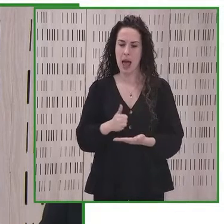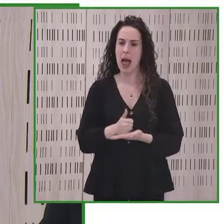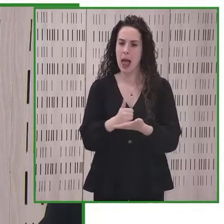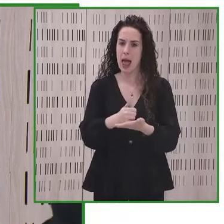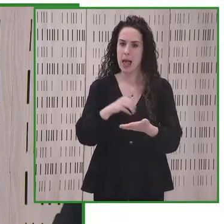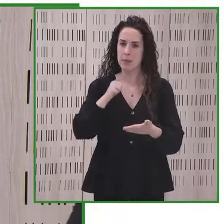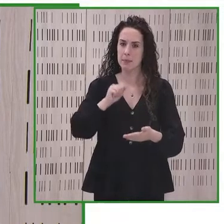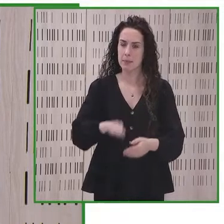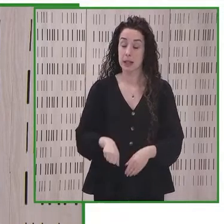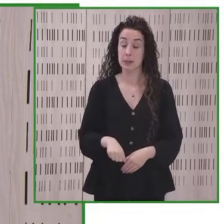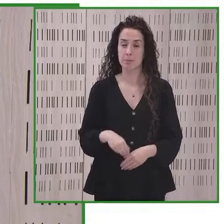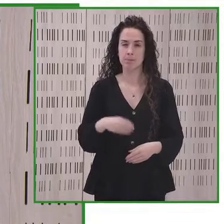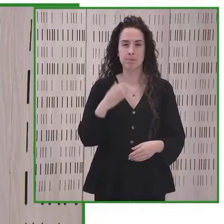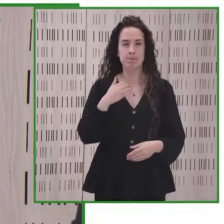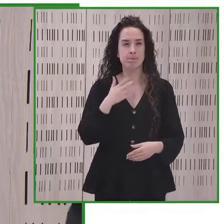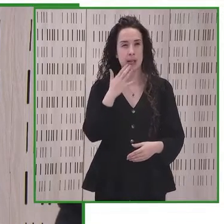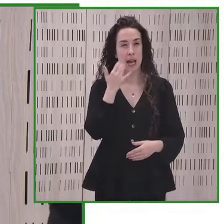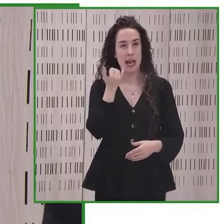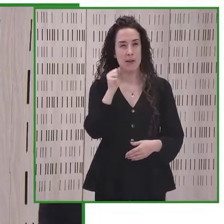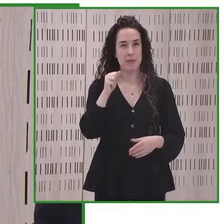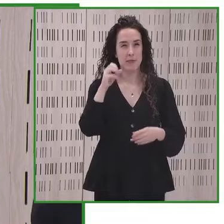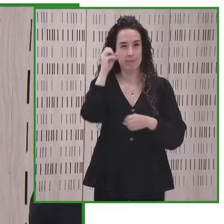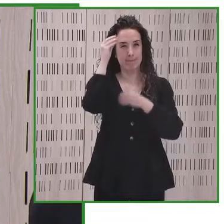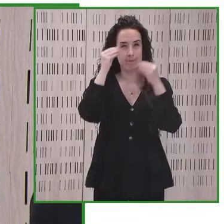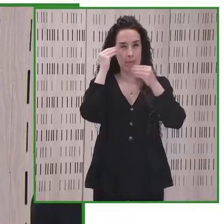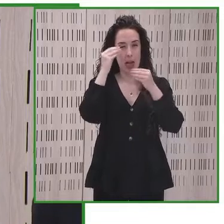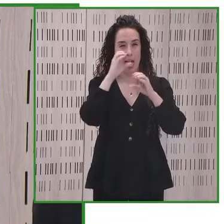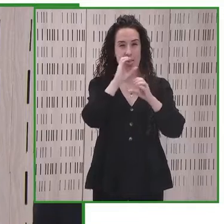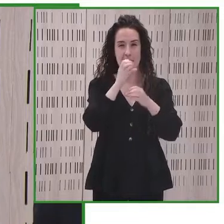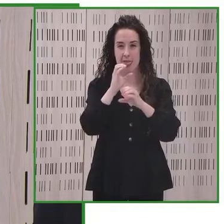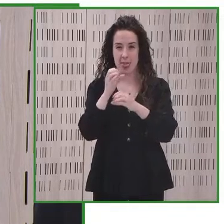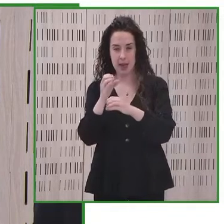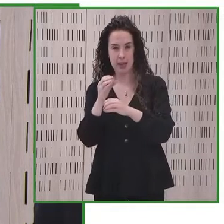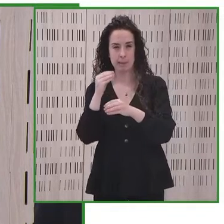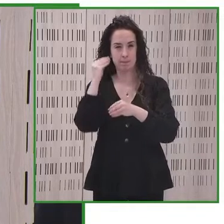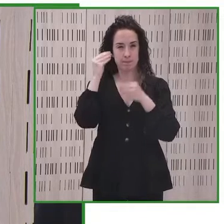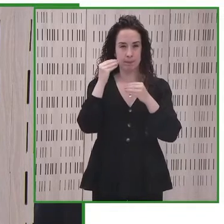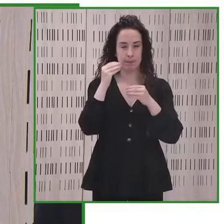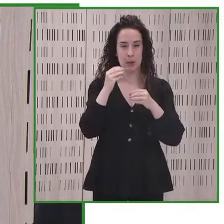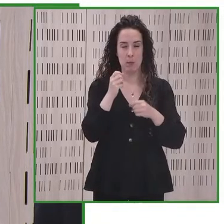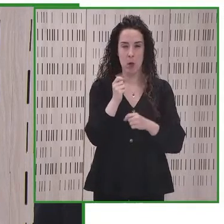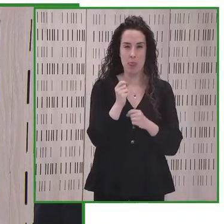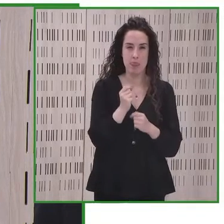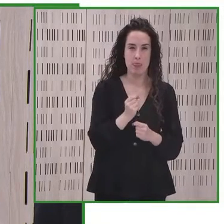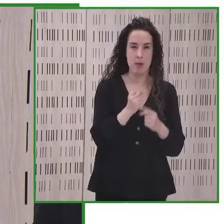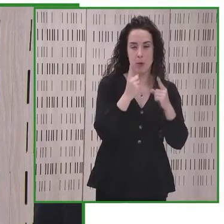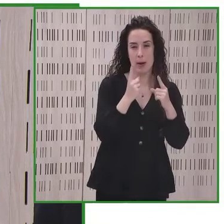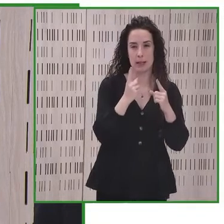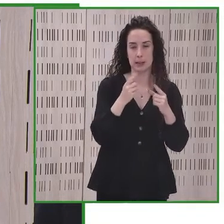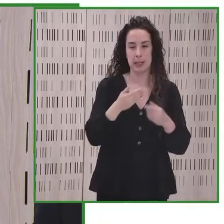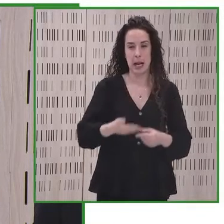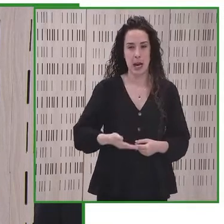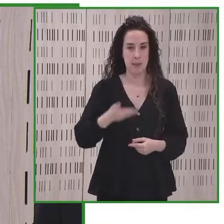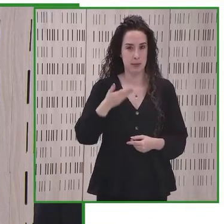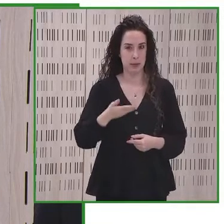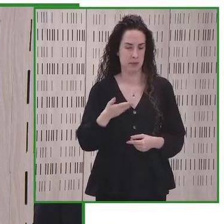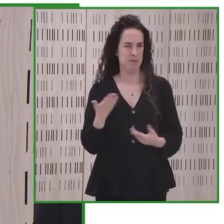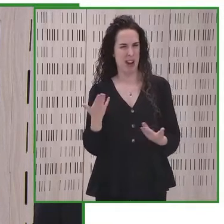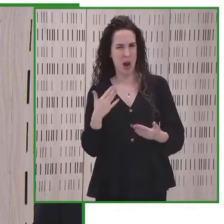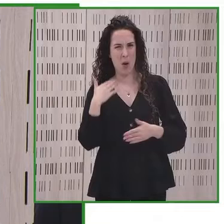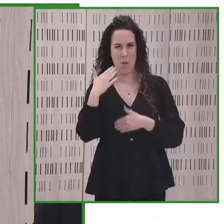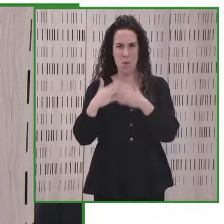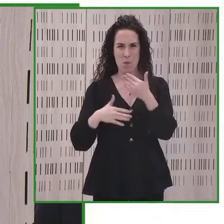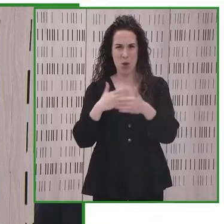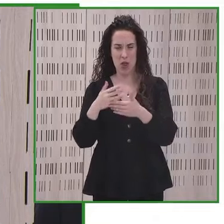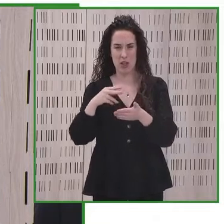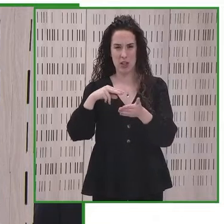ciencia, solemos apelar a la historia de los grandes descubrimientos. Reducimos la complejidad de los procesos